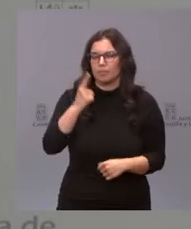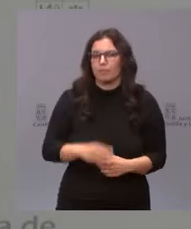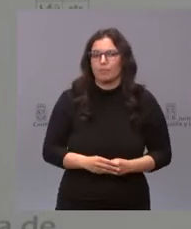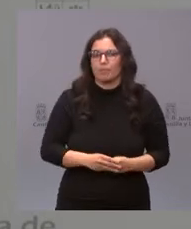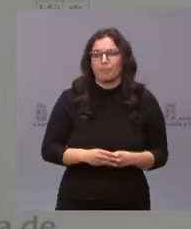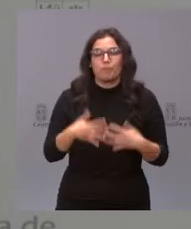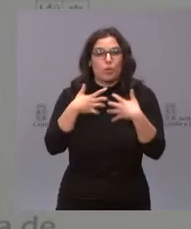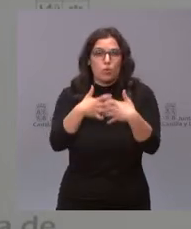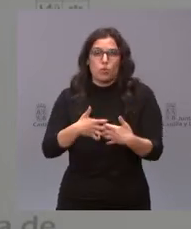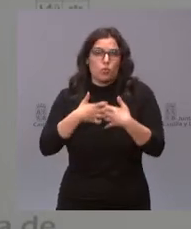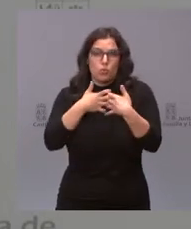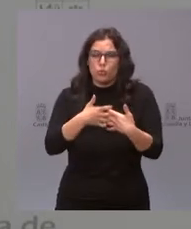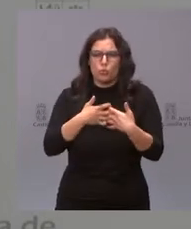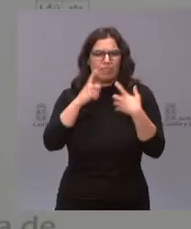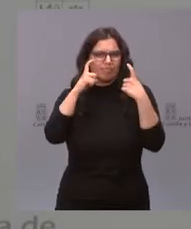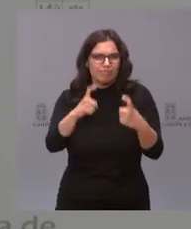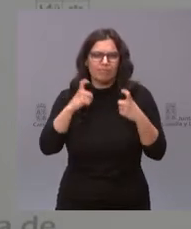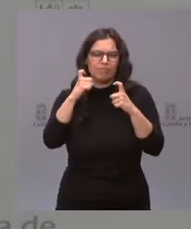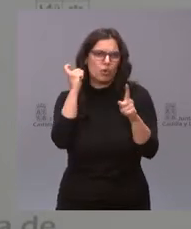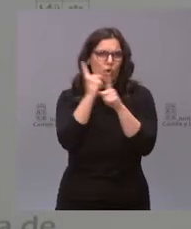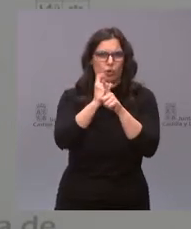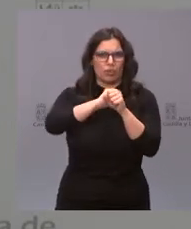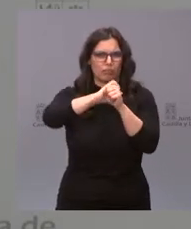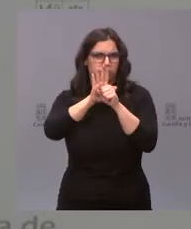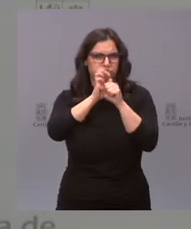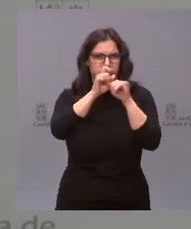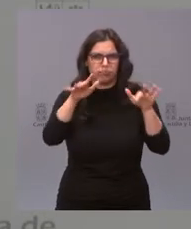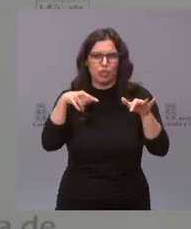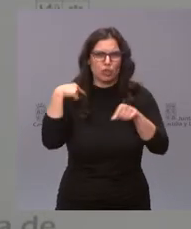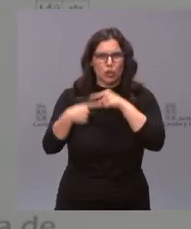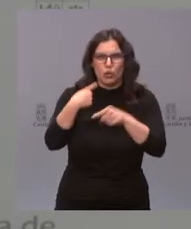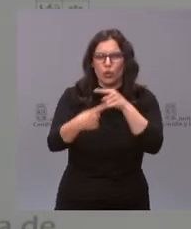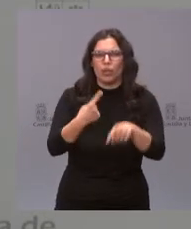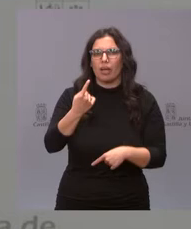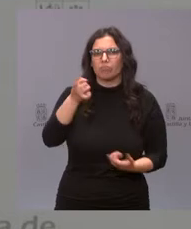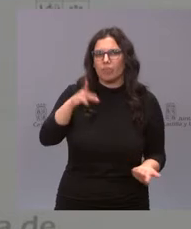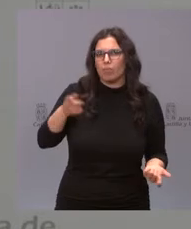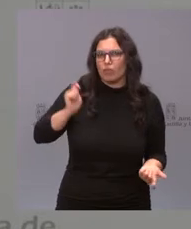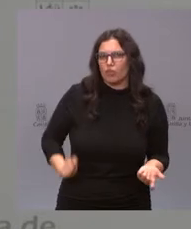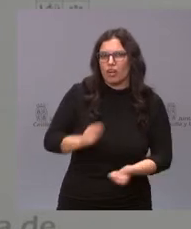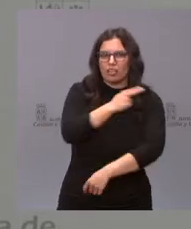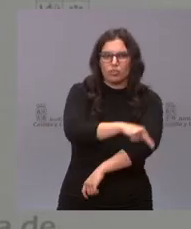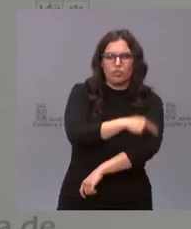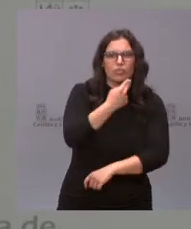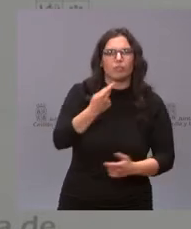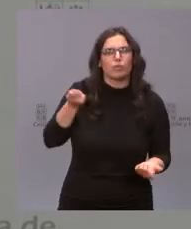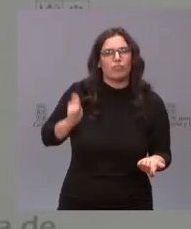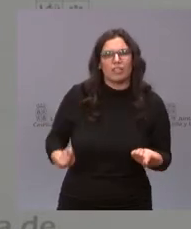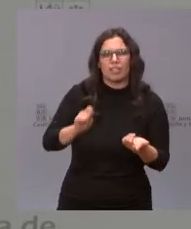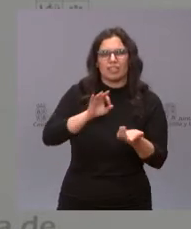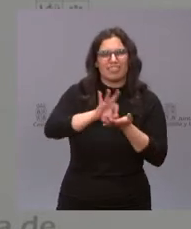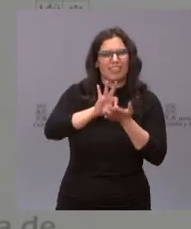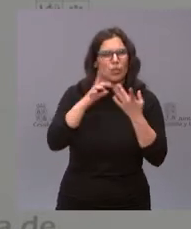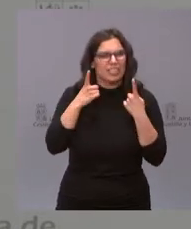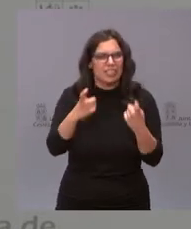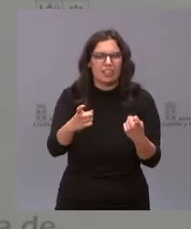esforzada que hacemos contra la pandemia todos los días, los profesionales de la sanidad, de los servicios esenciales,